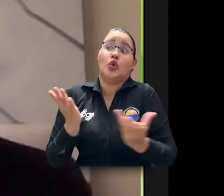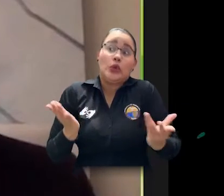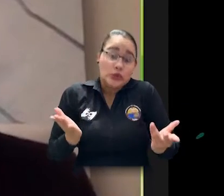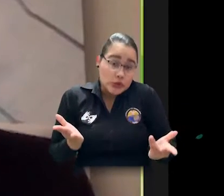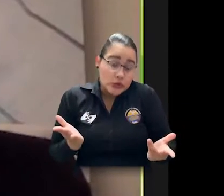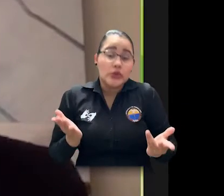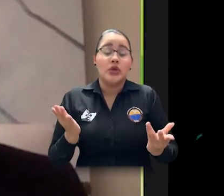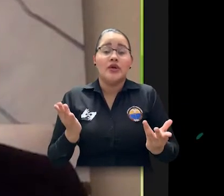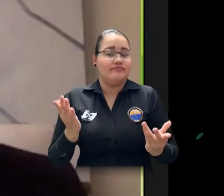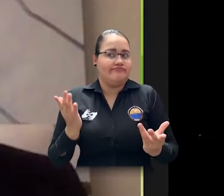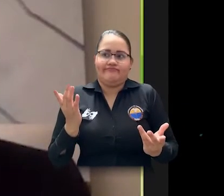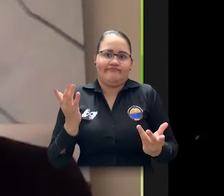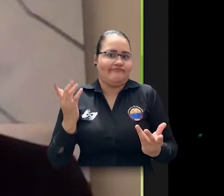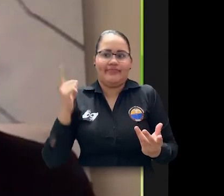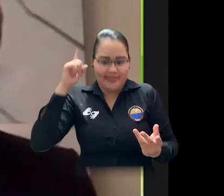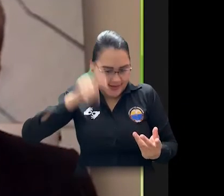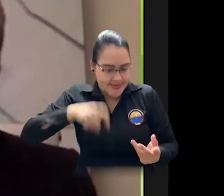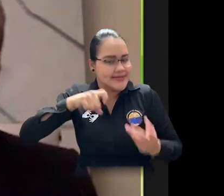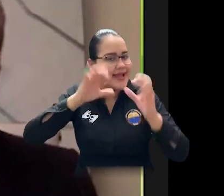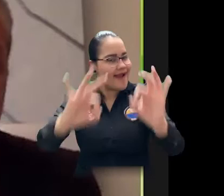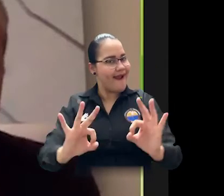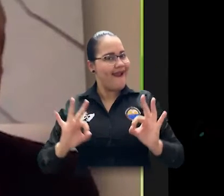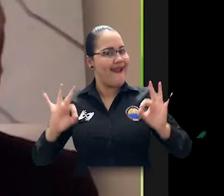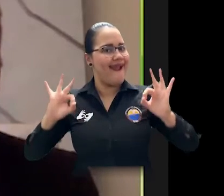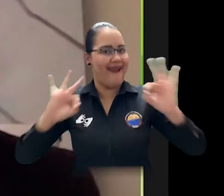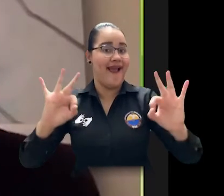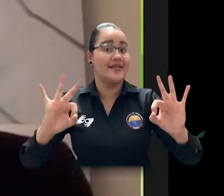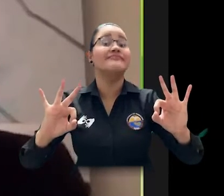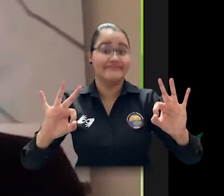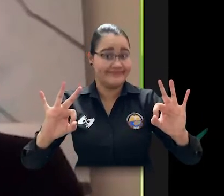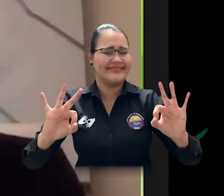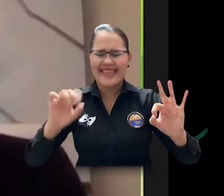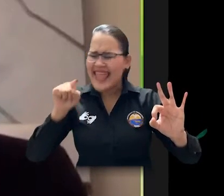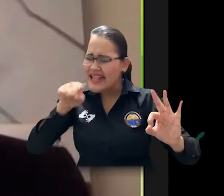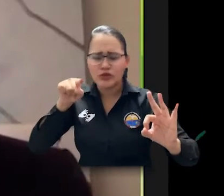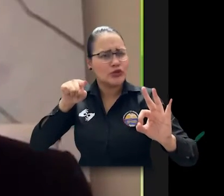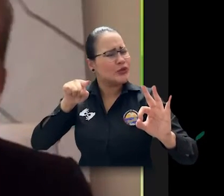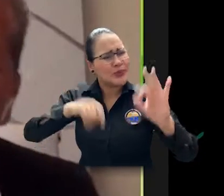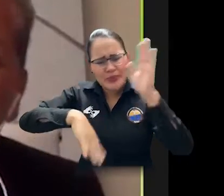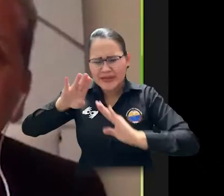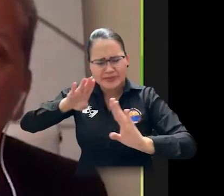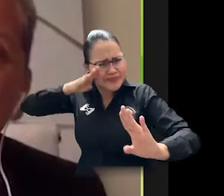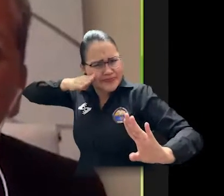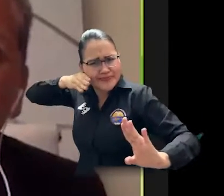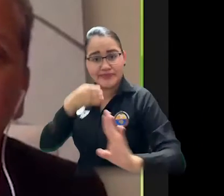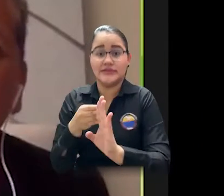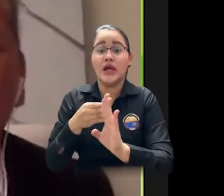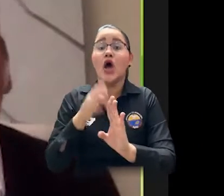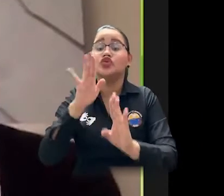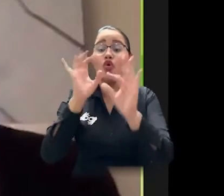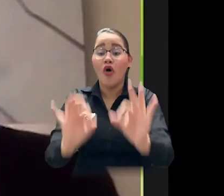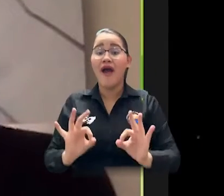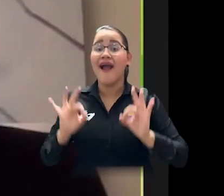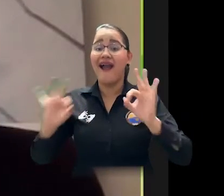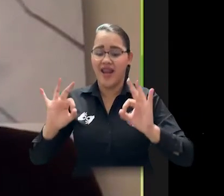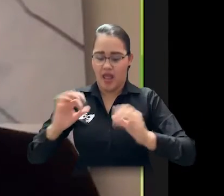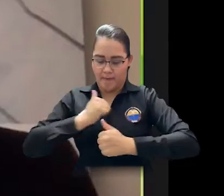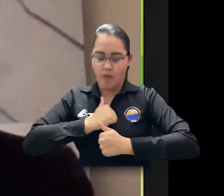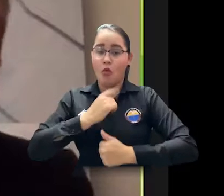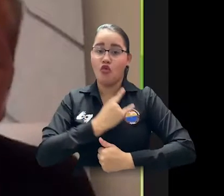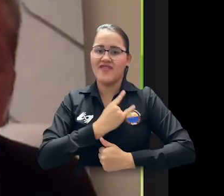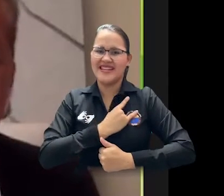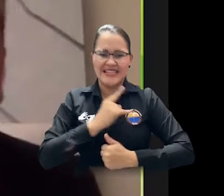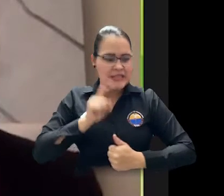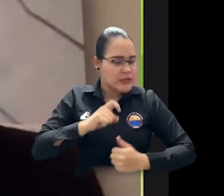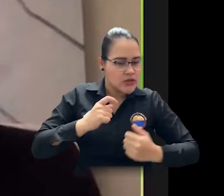luego como consecuencia, la calidad debe ser un proceso autónomo que